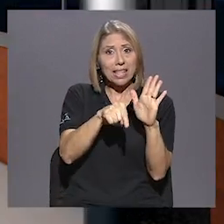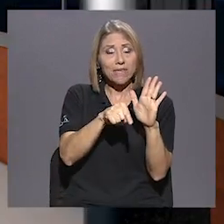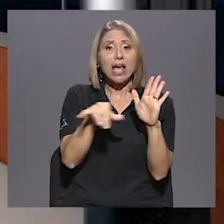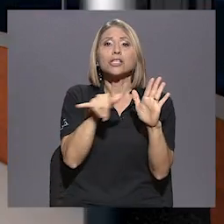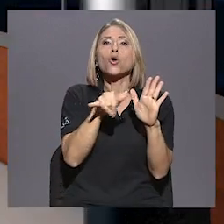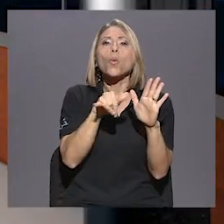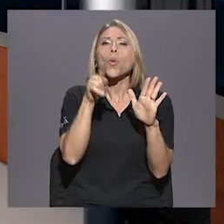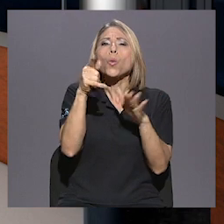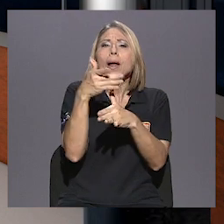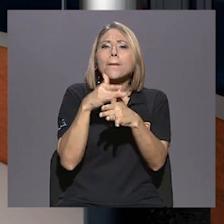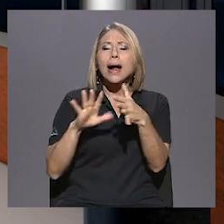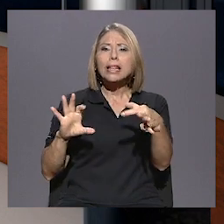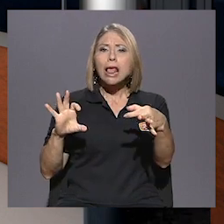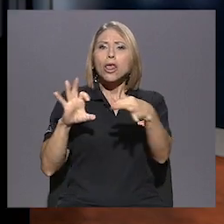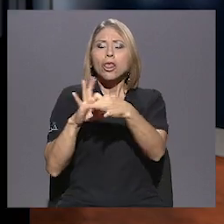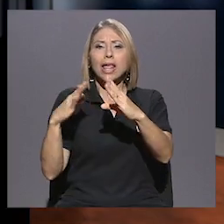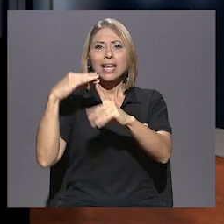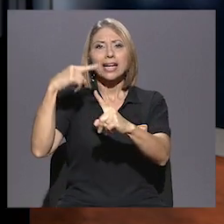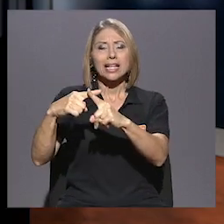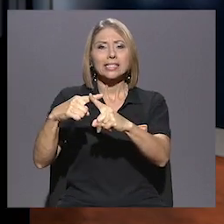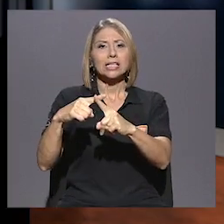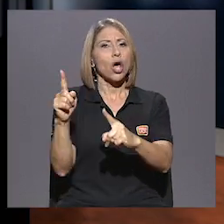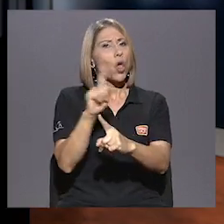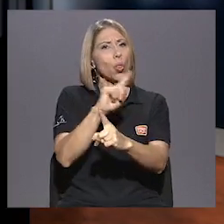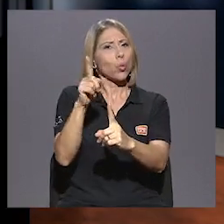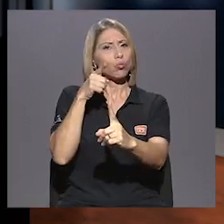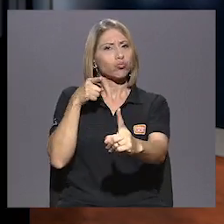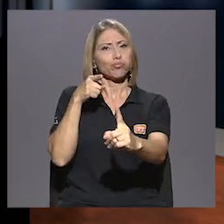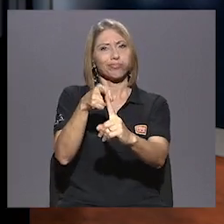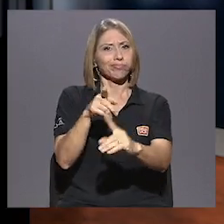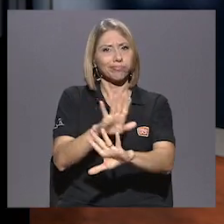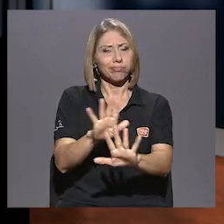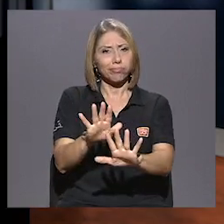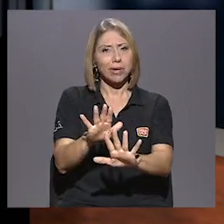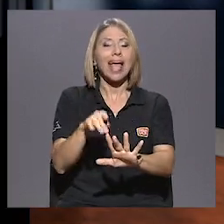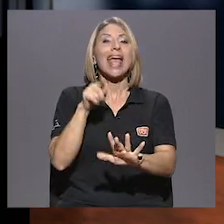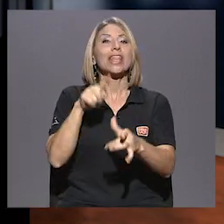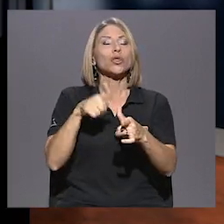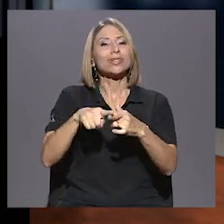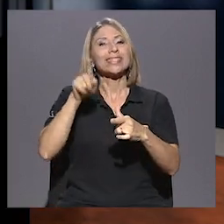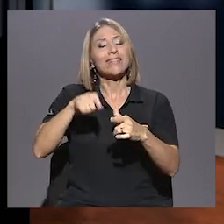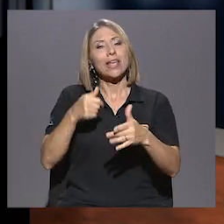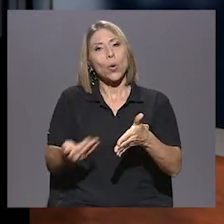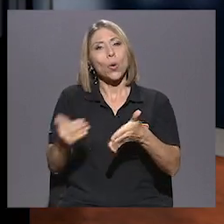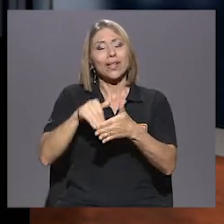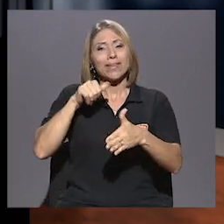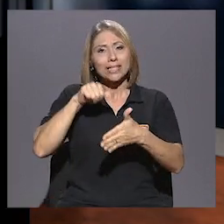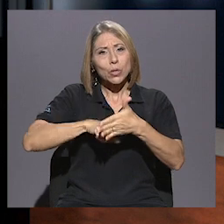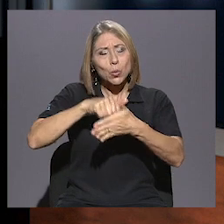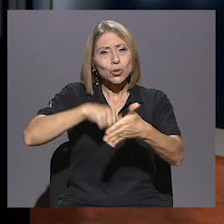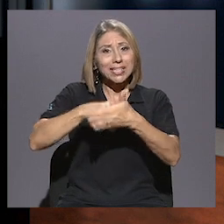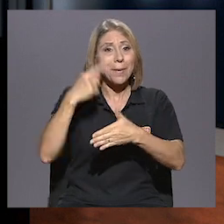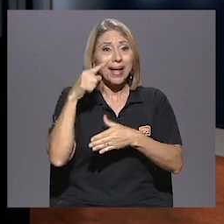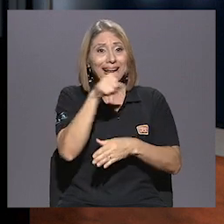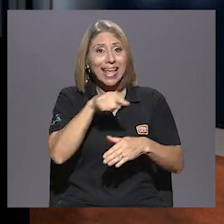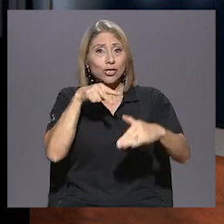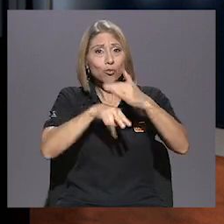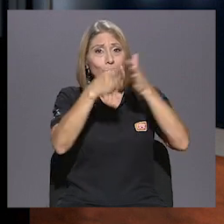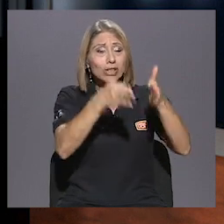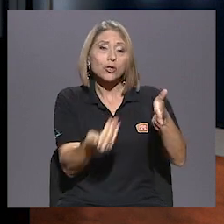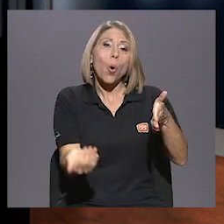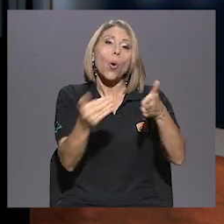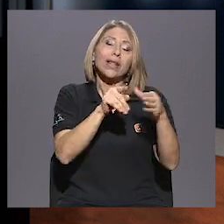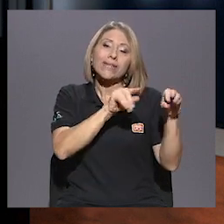las iglesias es un despropósito y habrá que dar la lucha para devolver a estos modernos profetas a los templos